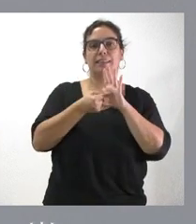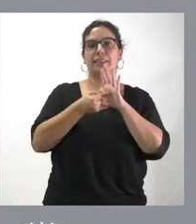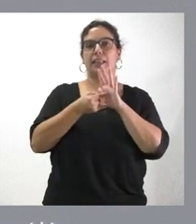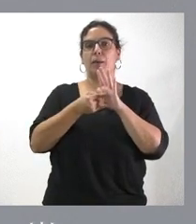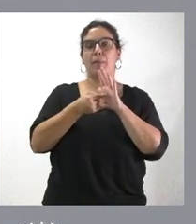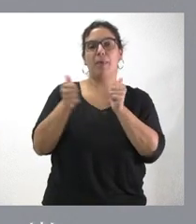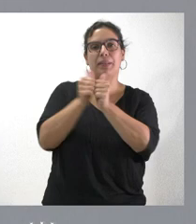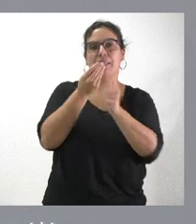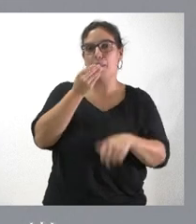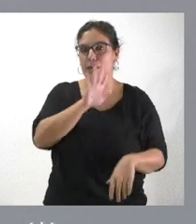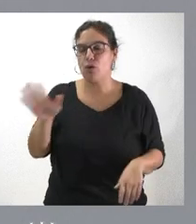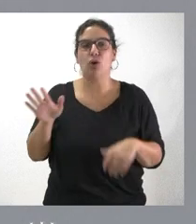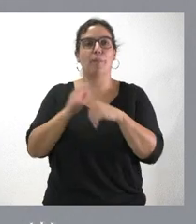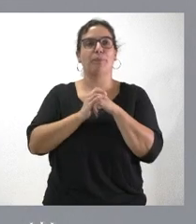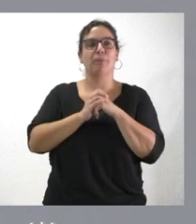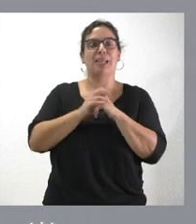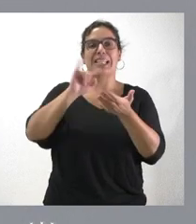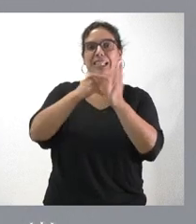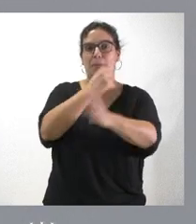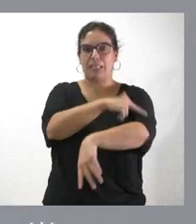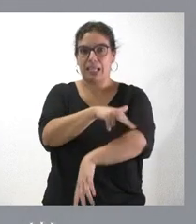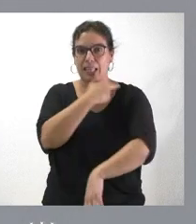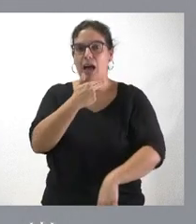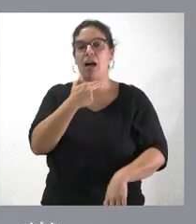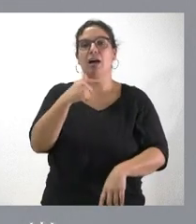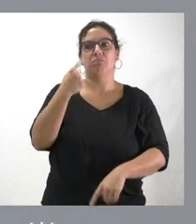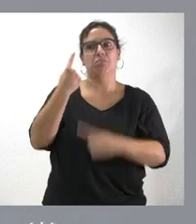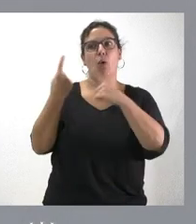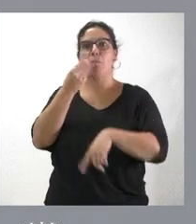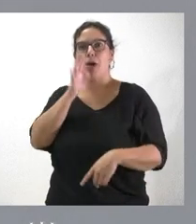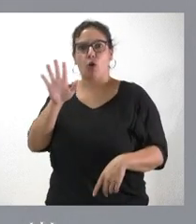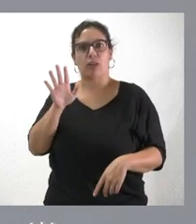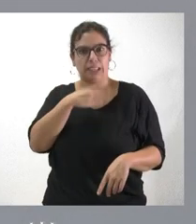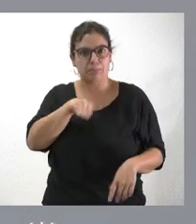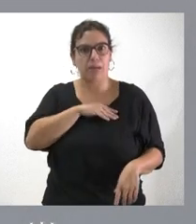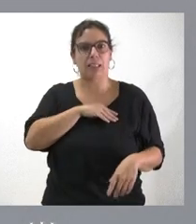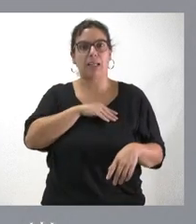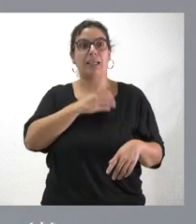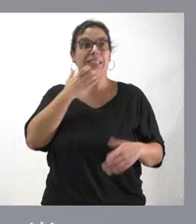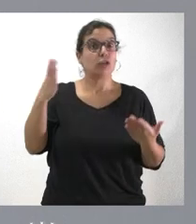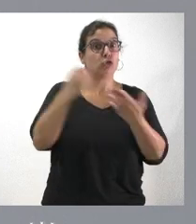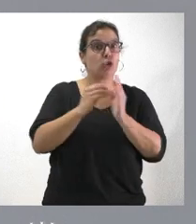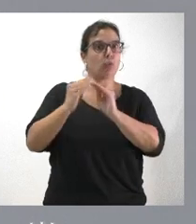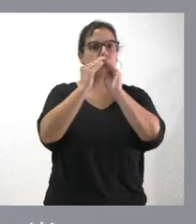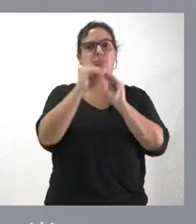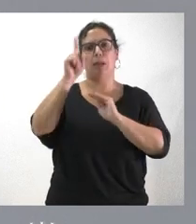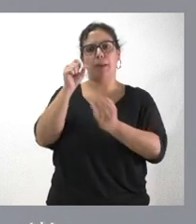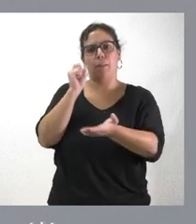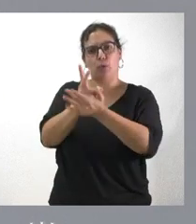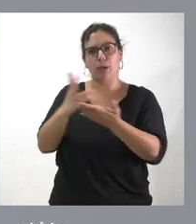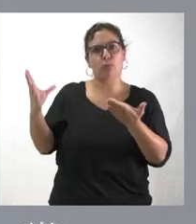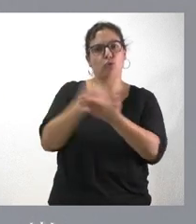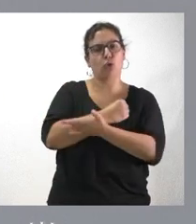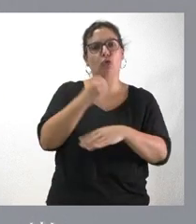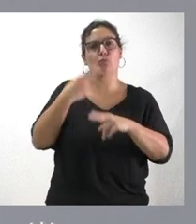dependencia de España, un sistema de sanidad que está entre los mejores de España. Si apostamos todos también, como apostamos de la Junta, por tener una política